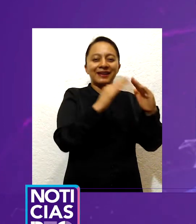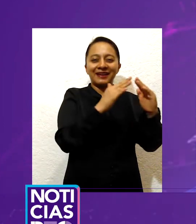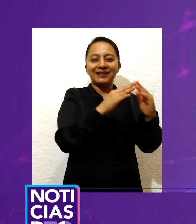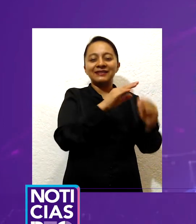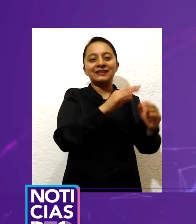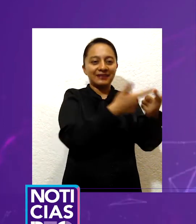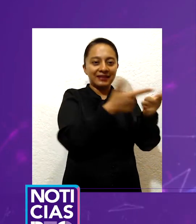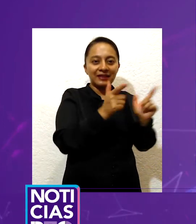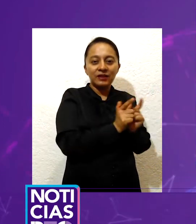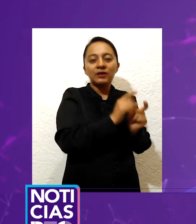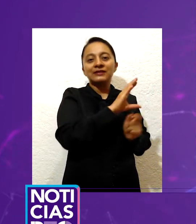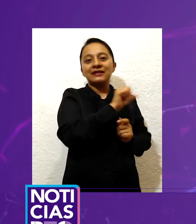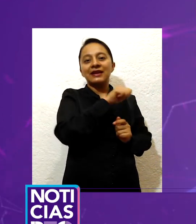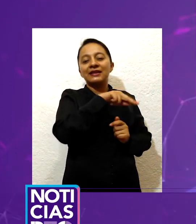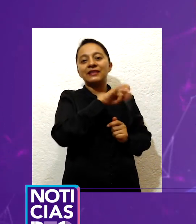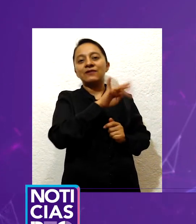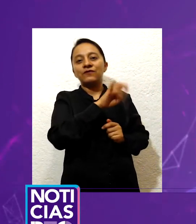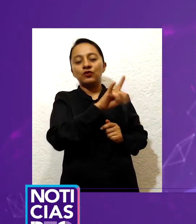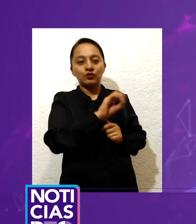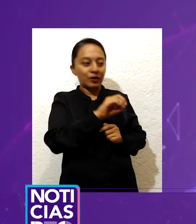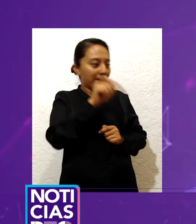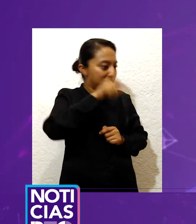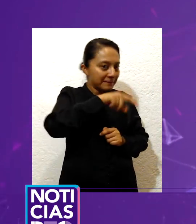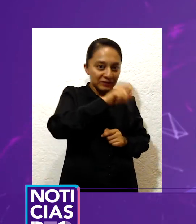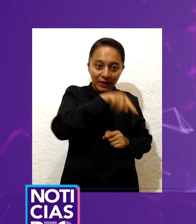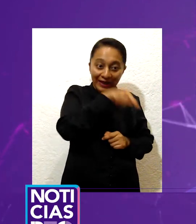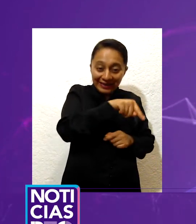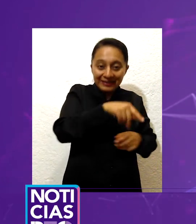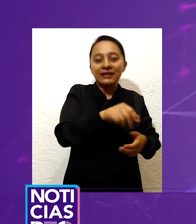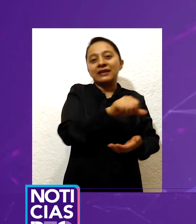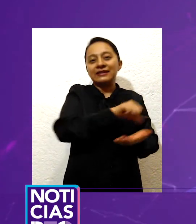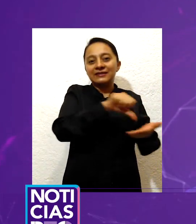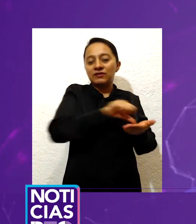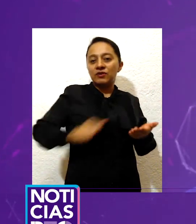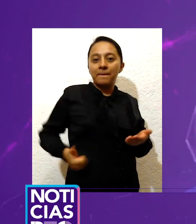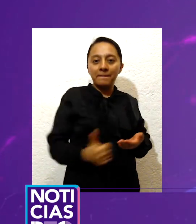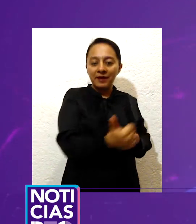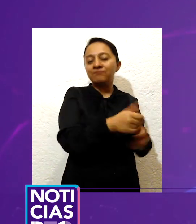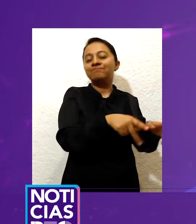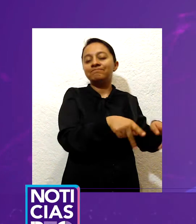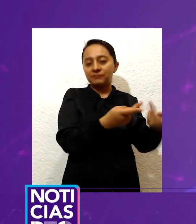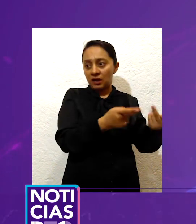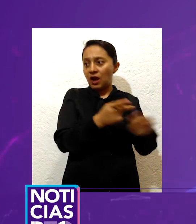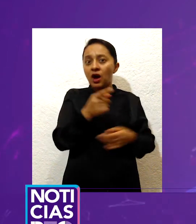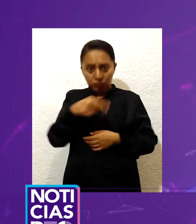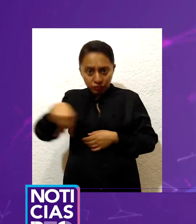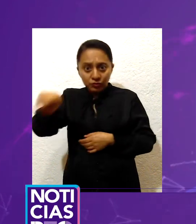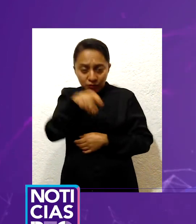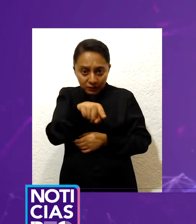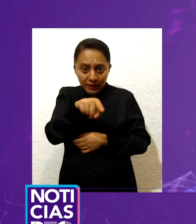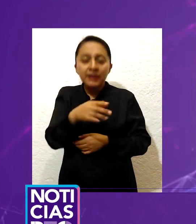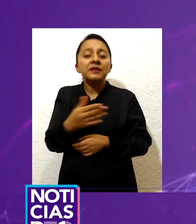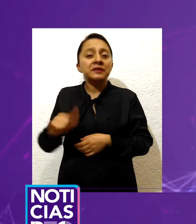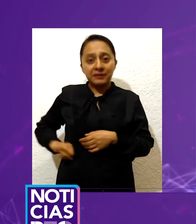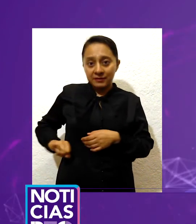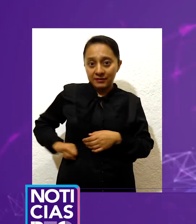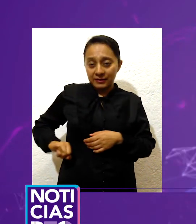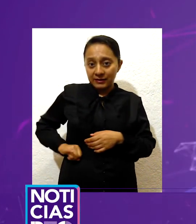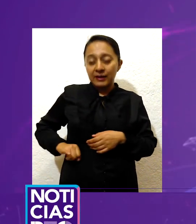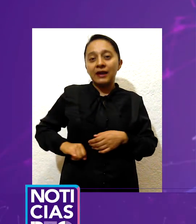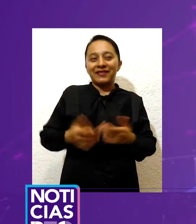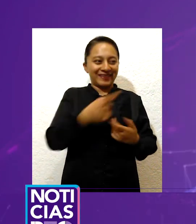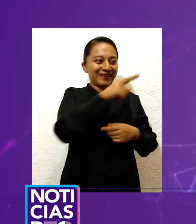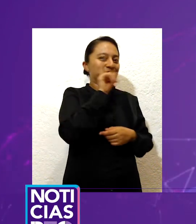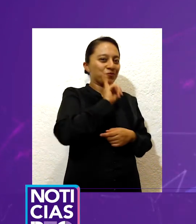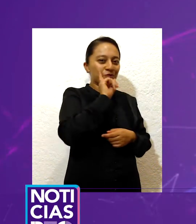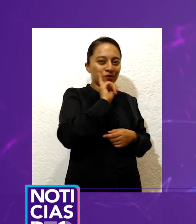en el centro de Amearco. Si usted está interesado en adquirir un cubrebocas hecho por manos de artesanas queretanas, puede llamar a Silvia Pascual